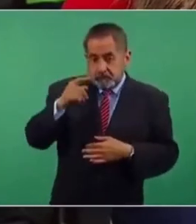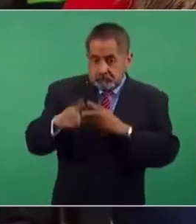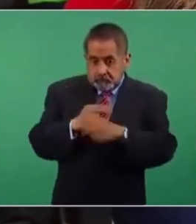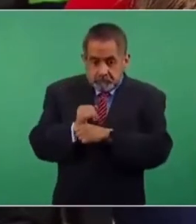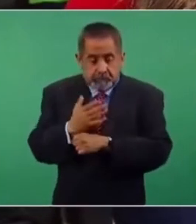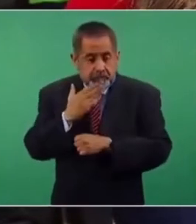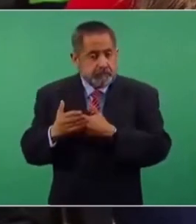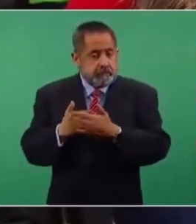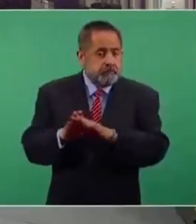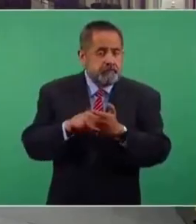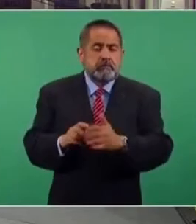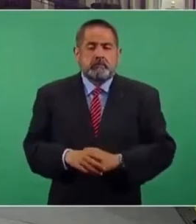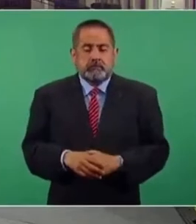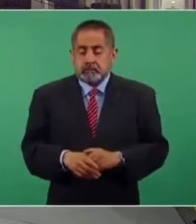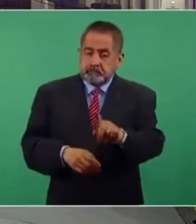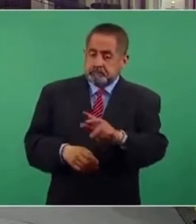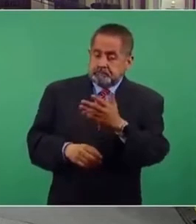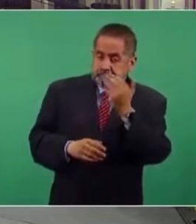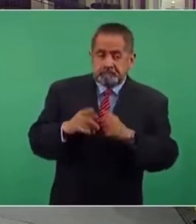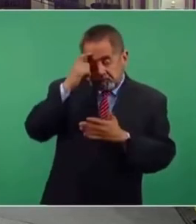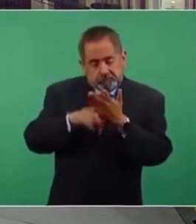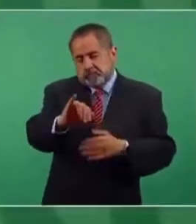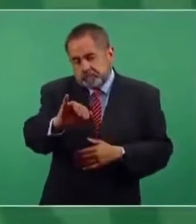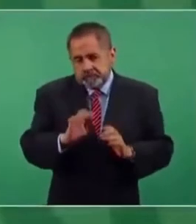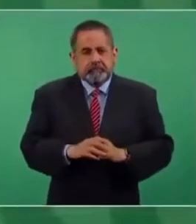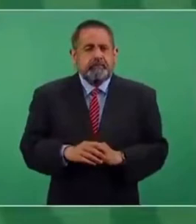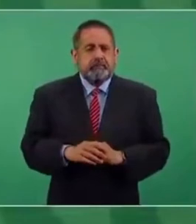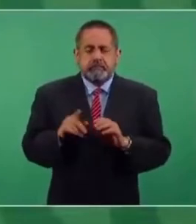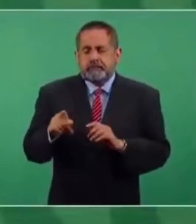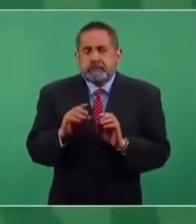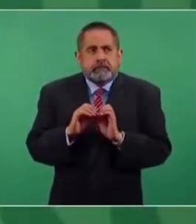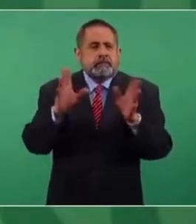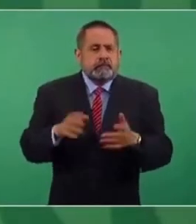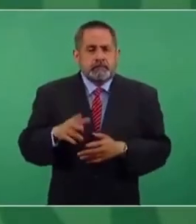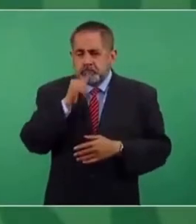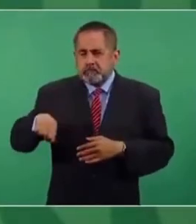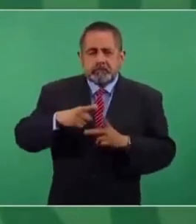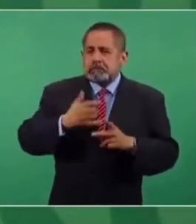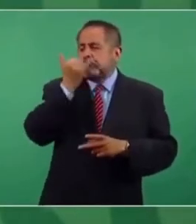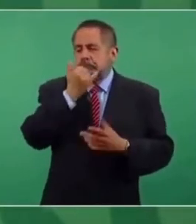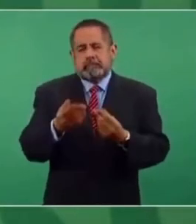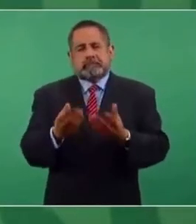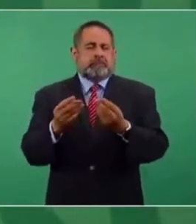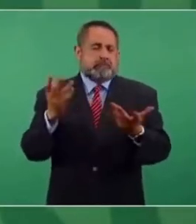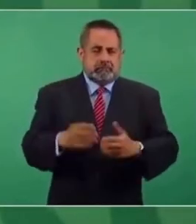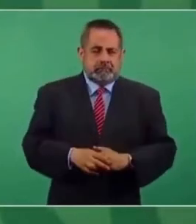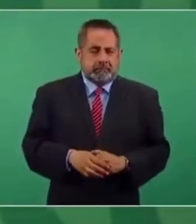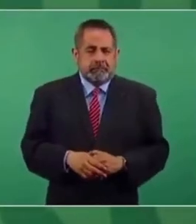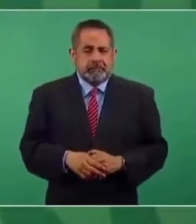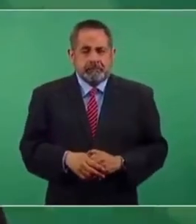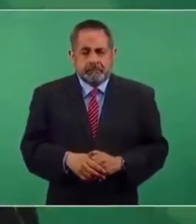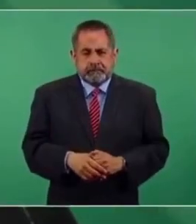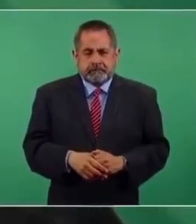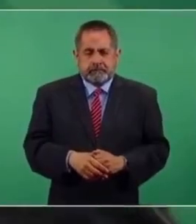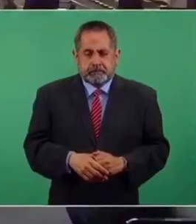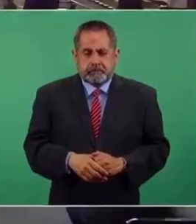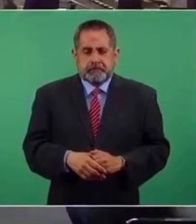análisis, esta investigación? Yo espero que sí, porque es muy obvio, no pueden equivocarse de